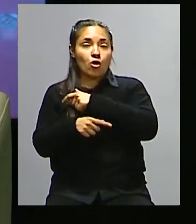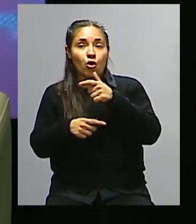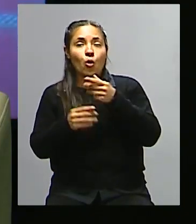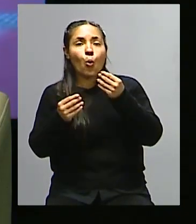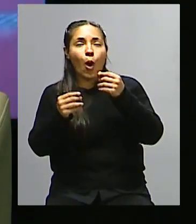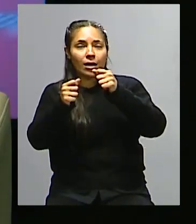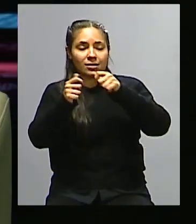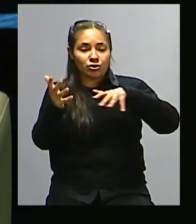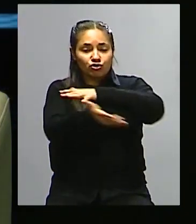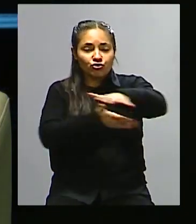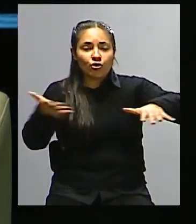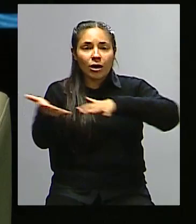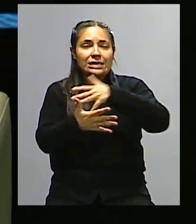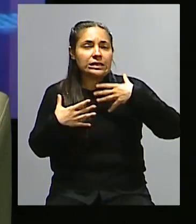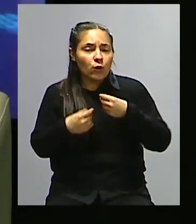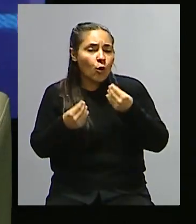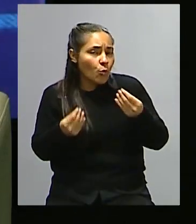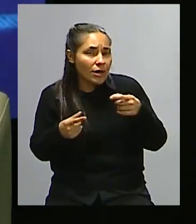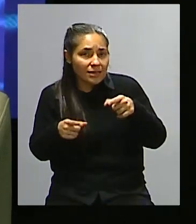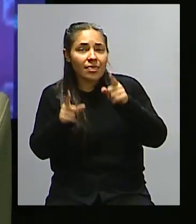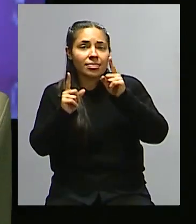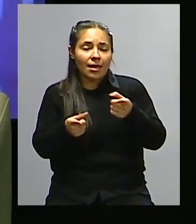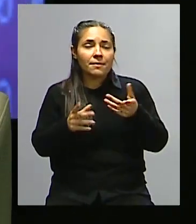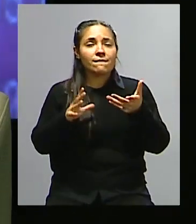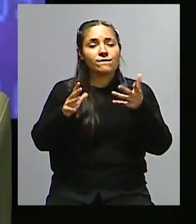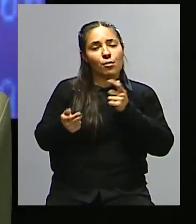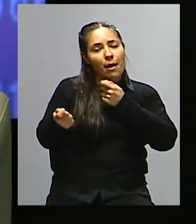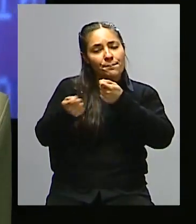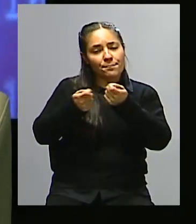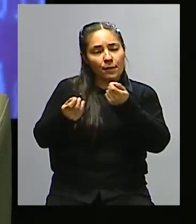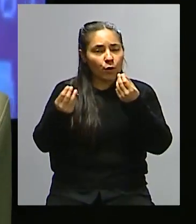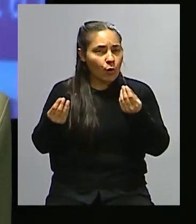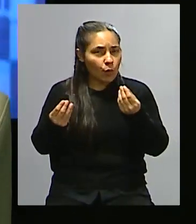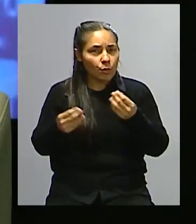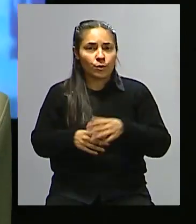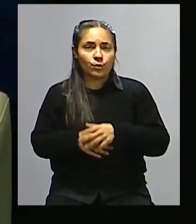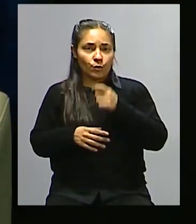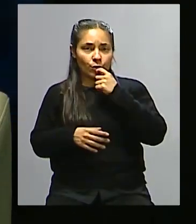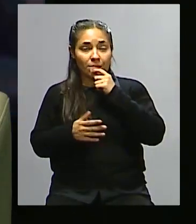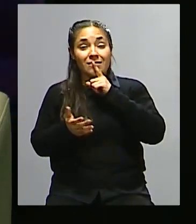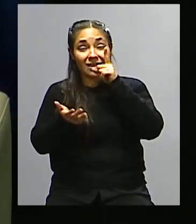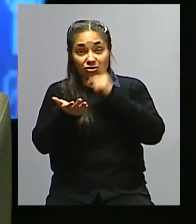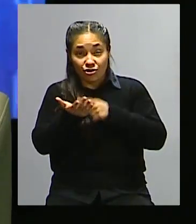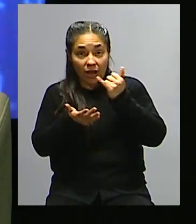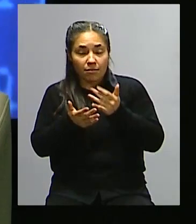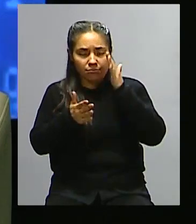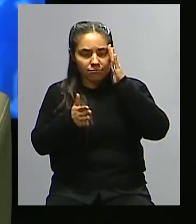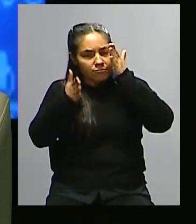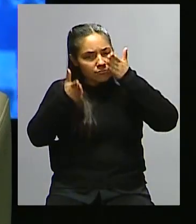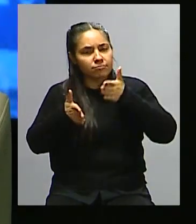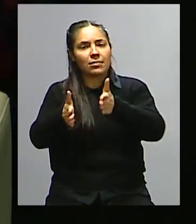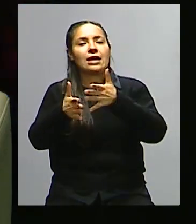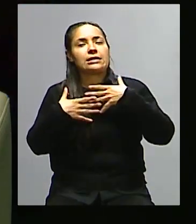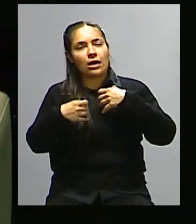la salud de las poblaciones y luego cómo abordamos todo eso. O sea, si hay una política es a dónde quiero ir con la salud de la gente,